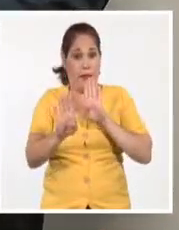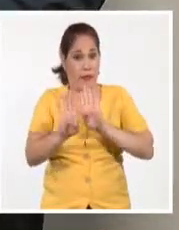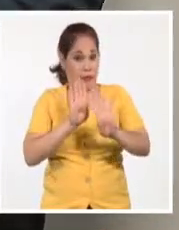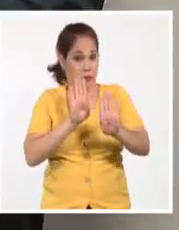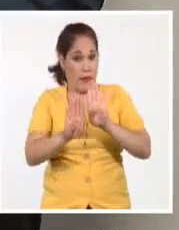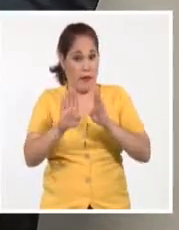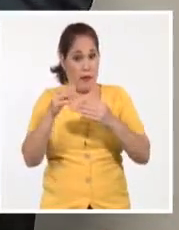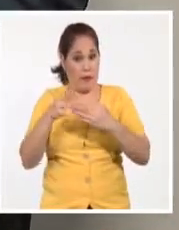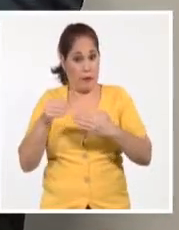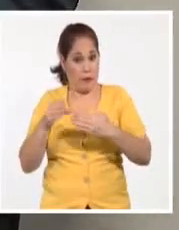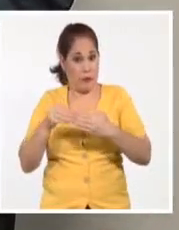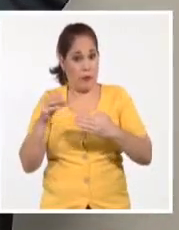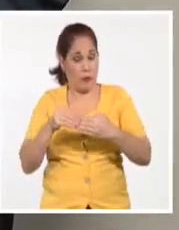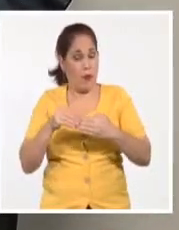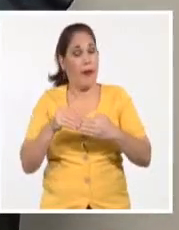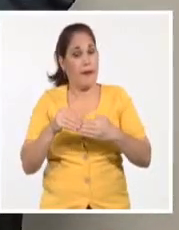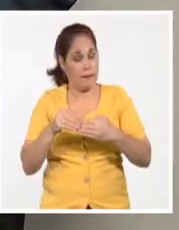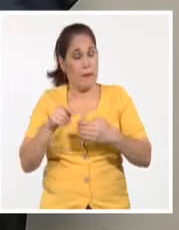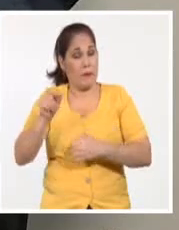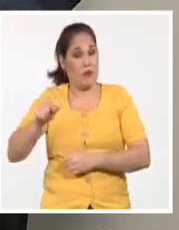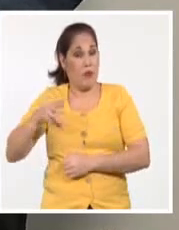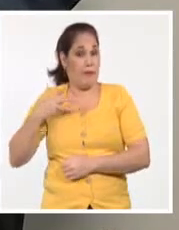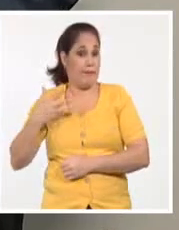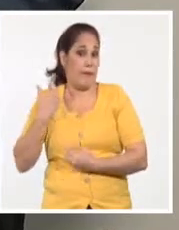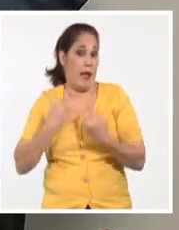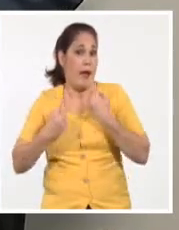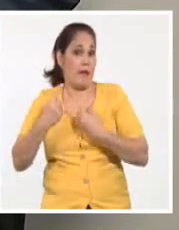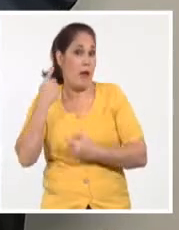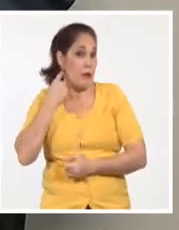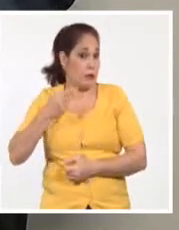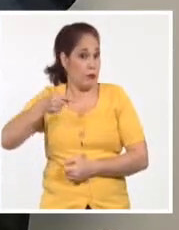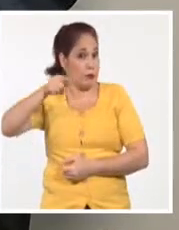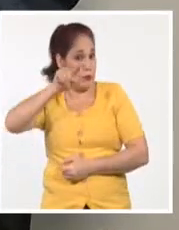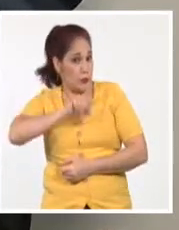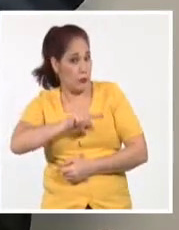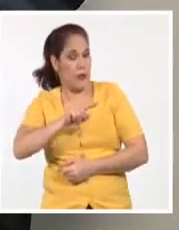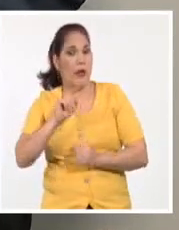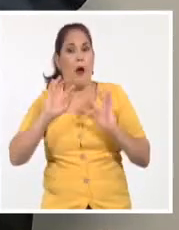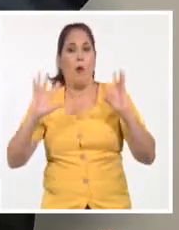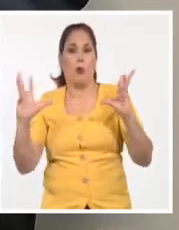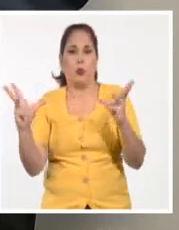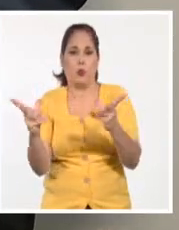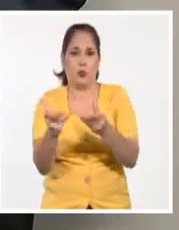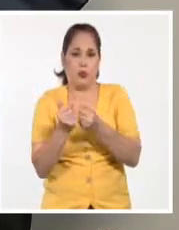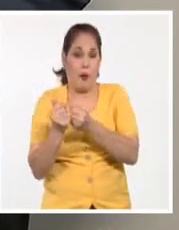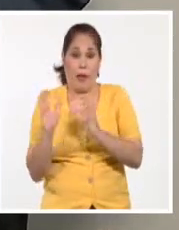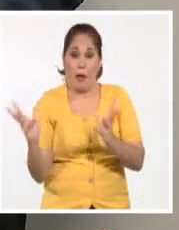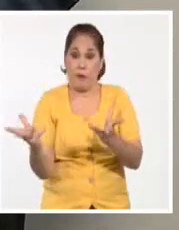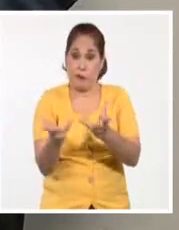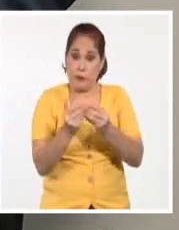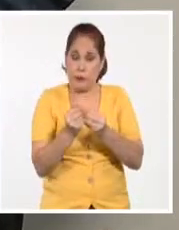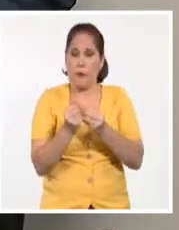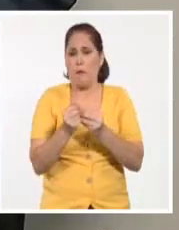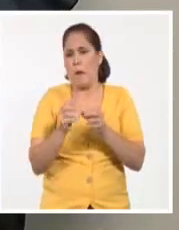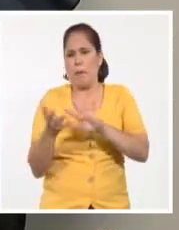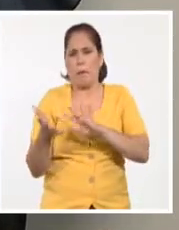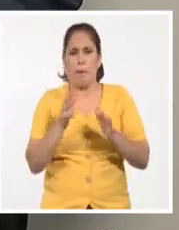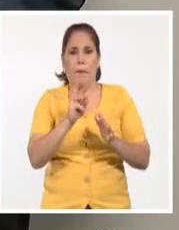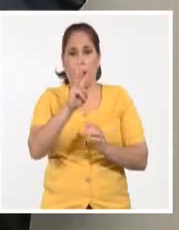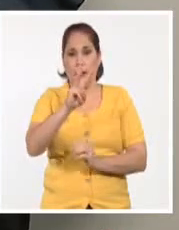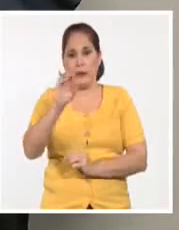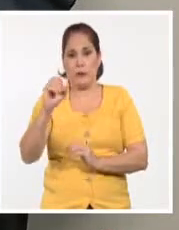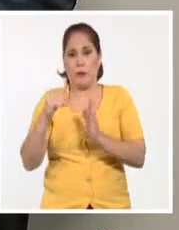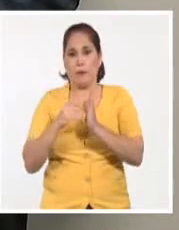bastante polémico y controversial, Gil Fernández informó que el año pasado fueron recaudados en este sistema poco más de 300